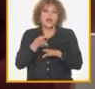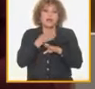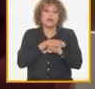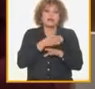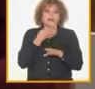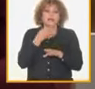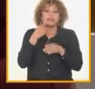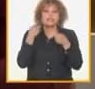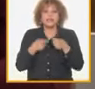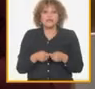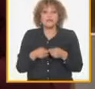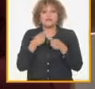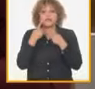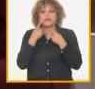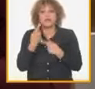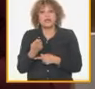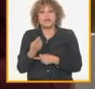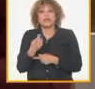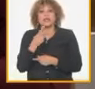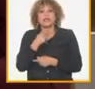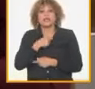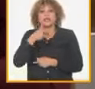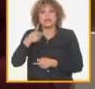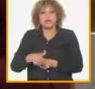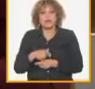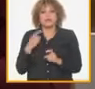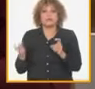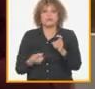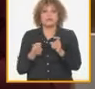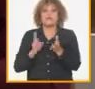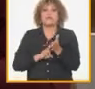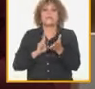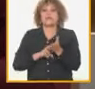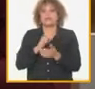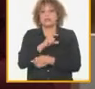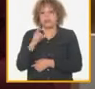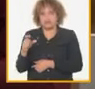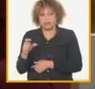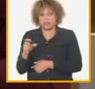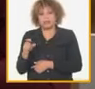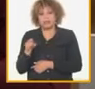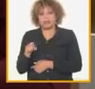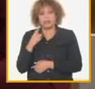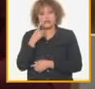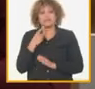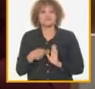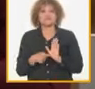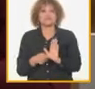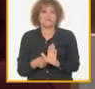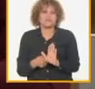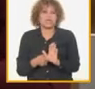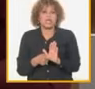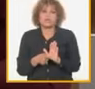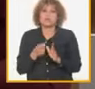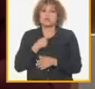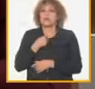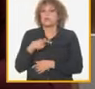partido si no hablamos de la ejemplaridad y combatividad de los militantes eso tiene que tener un reflejo no es porque